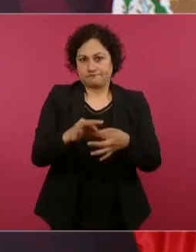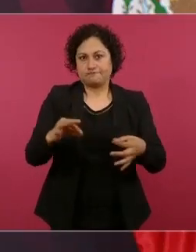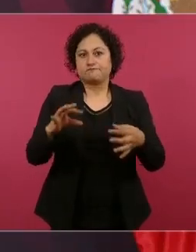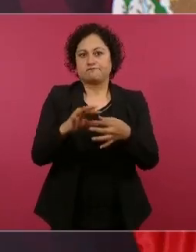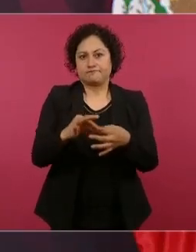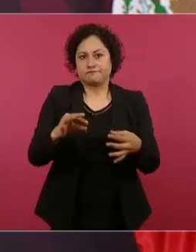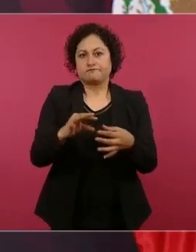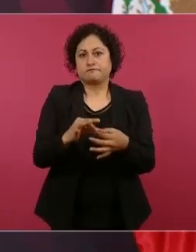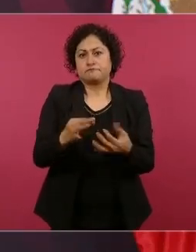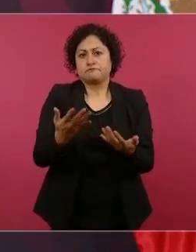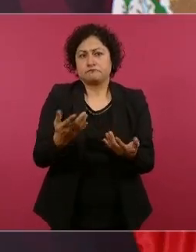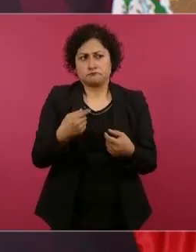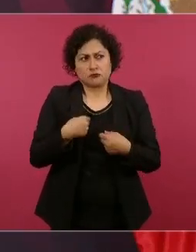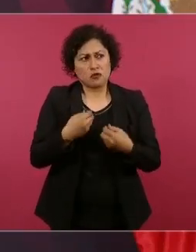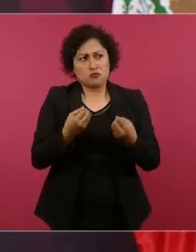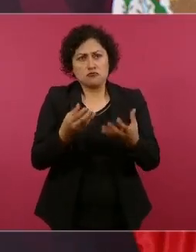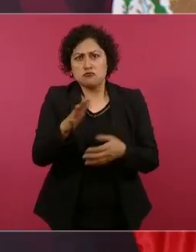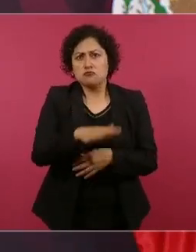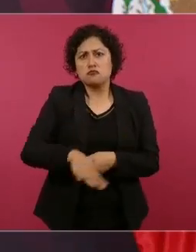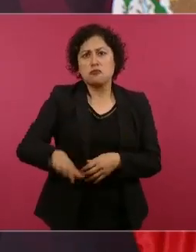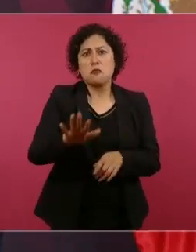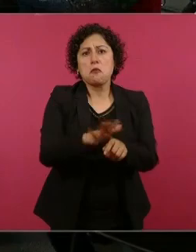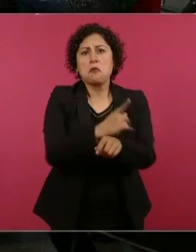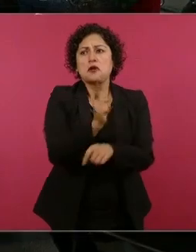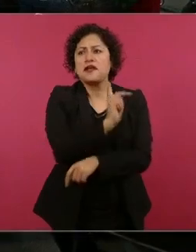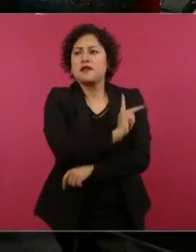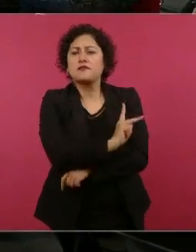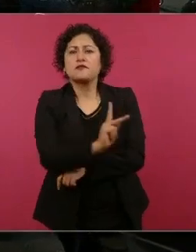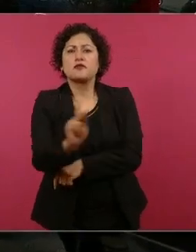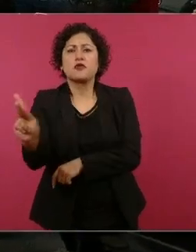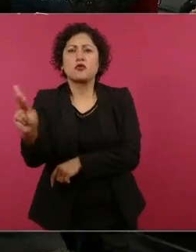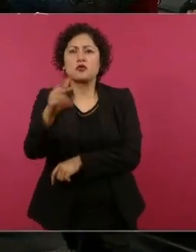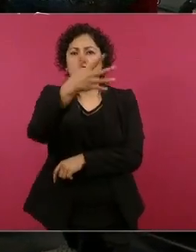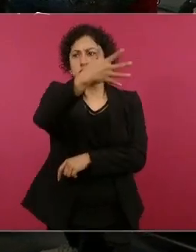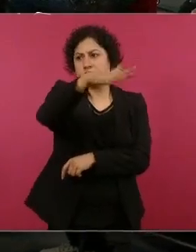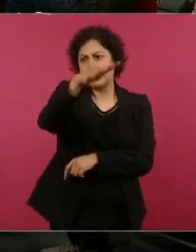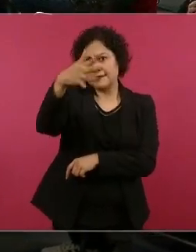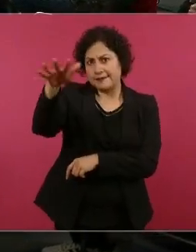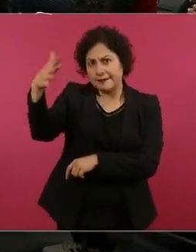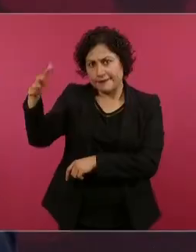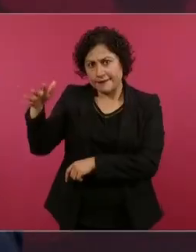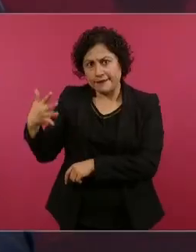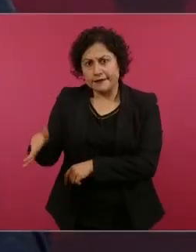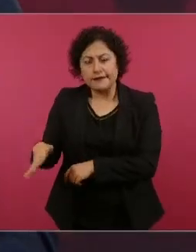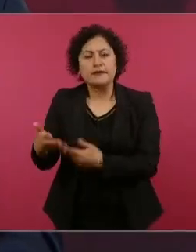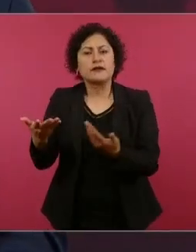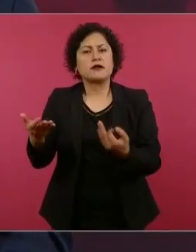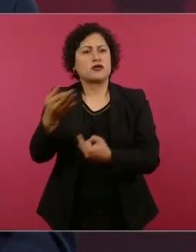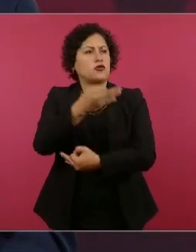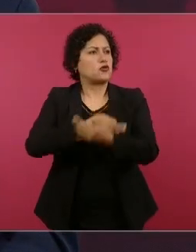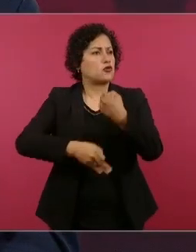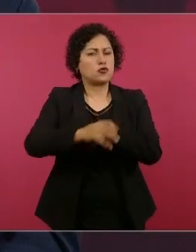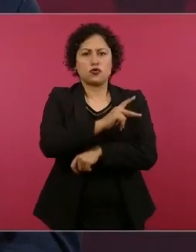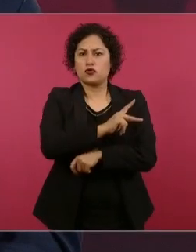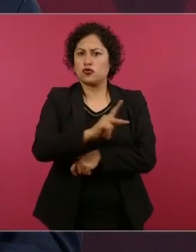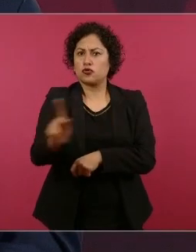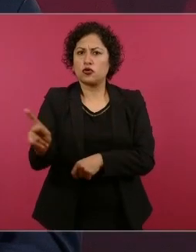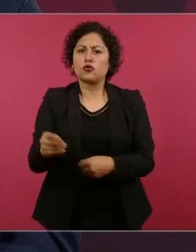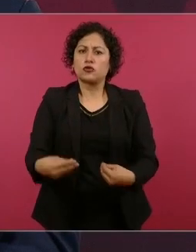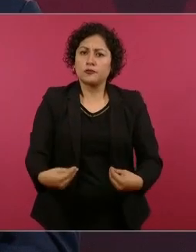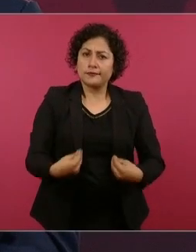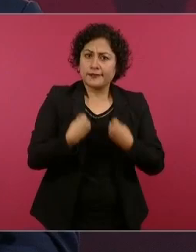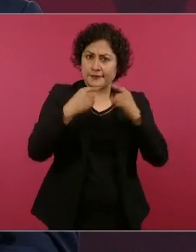mayores de edad y somos ciudadanos muy conscientes los mexicanos,